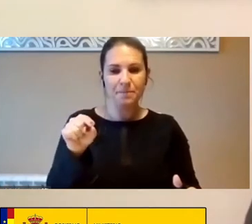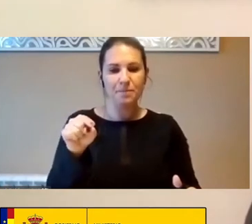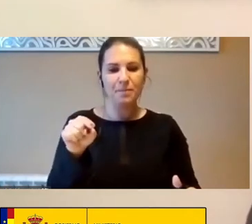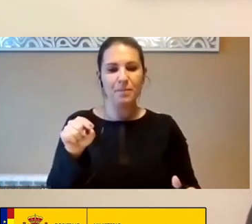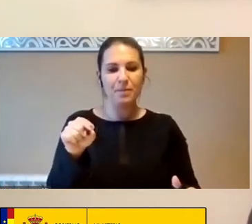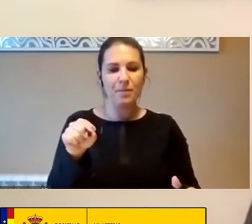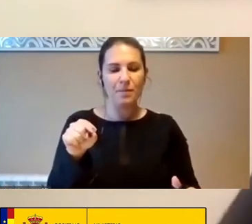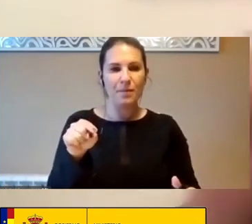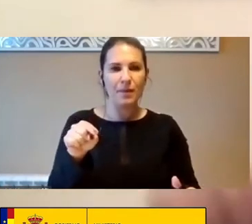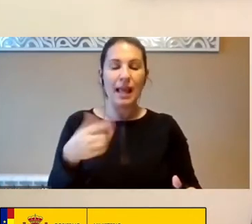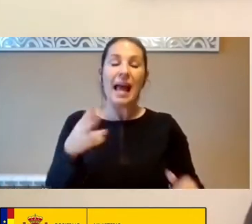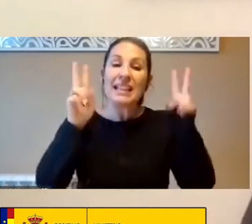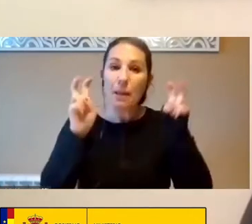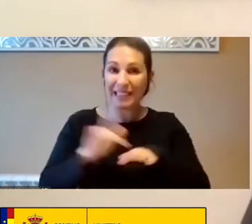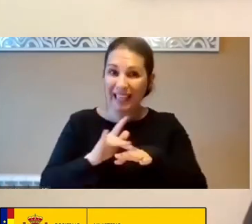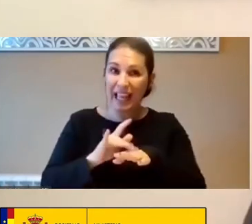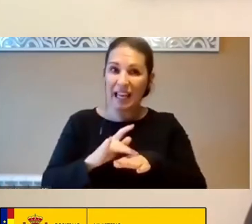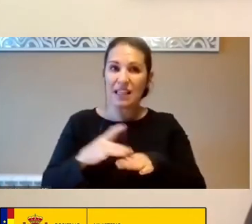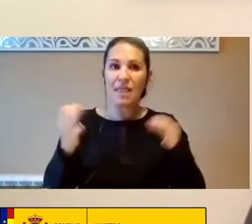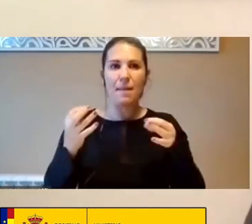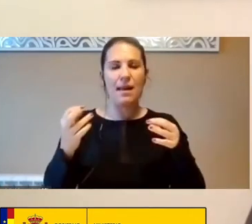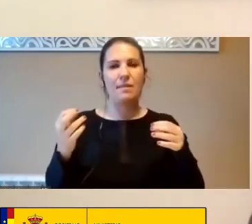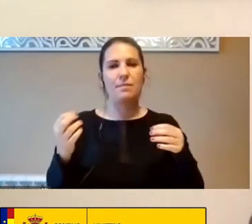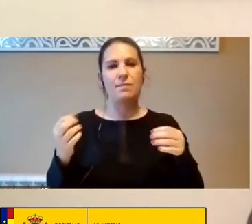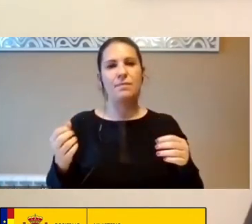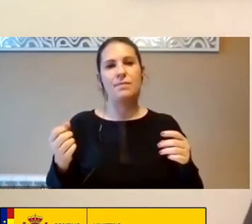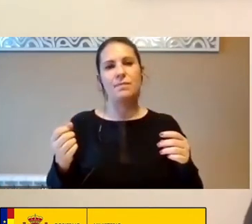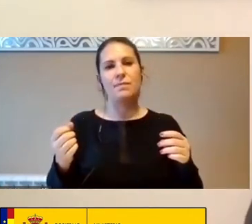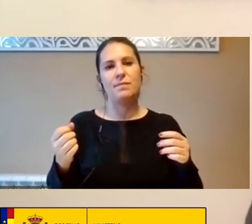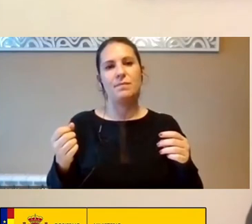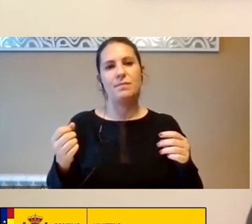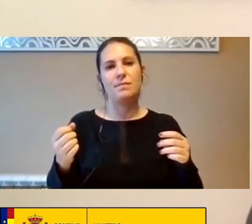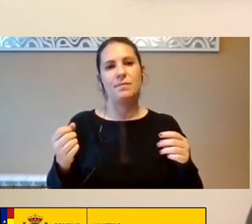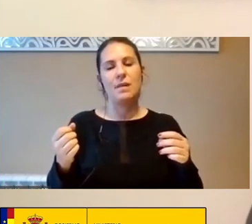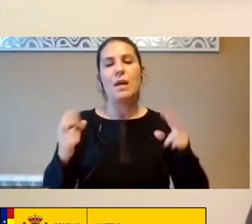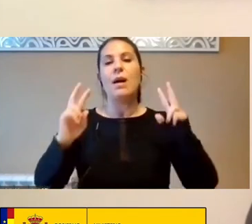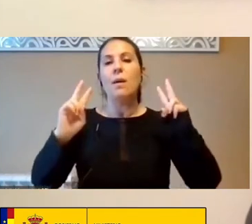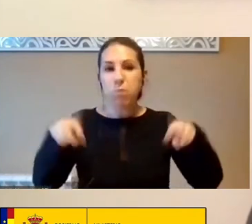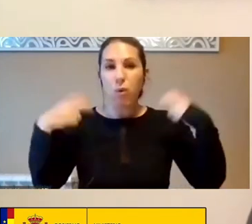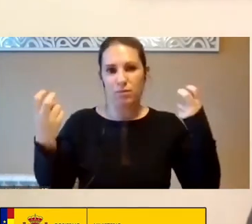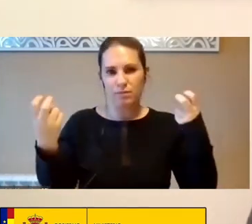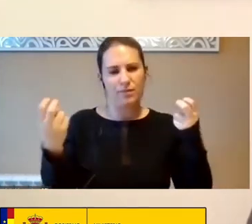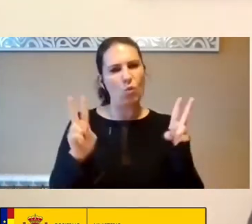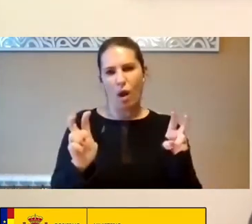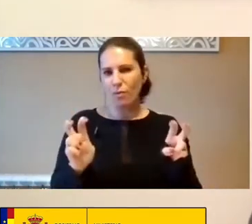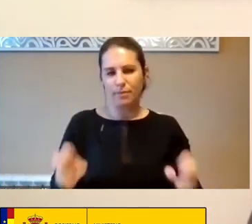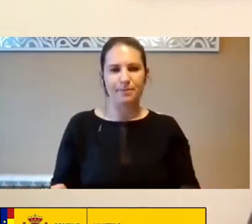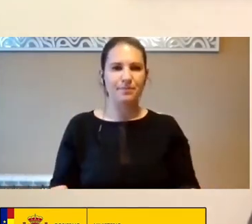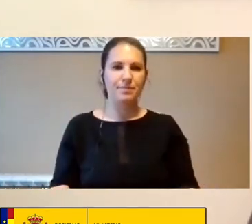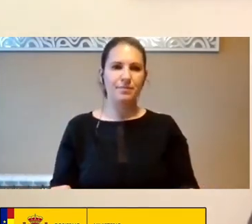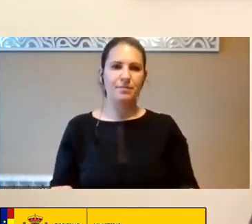Digitales Debe Debe Reconfigurarse Y Debe Hacerse En En En Los Términos Y Por Último Por Supuesto La Formación